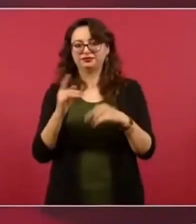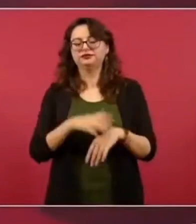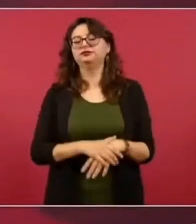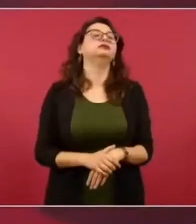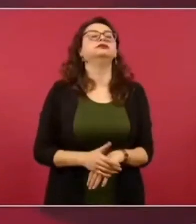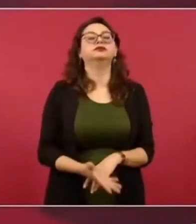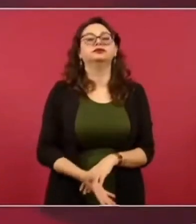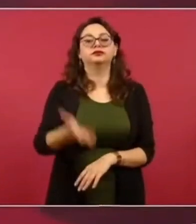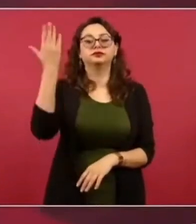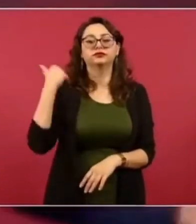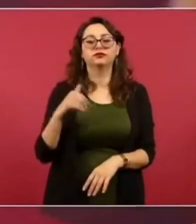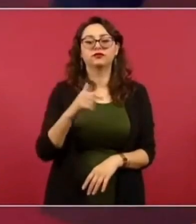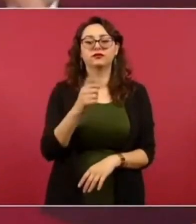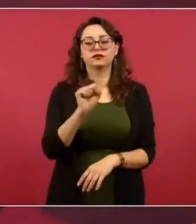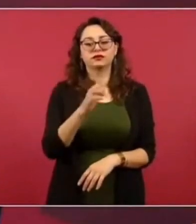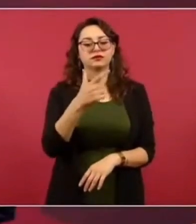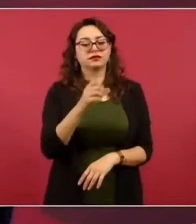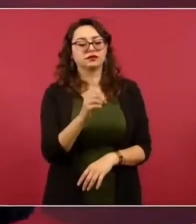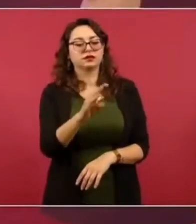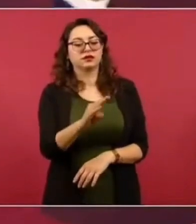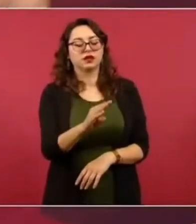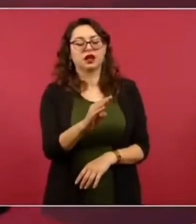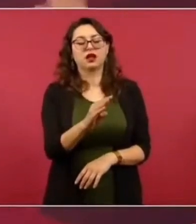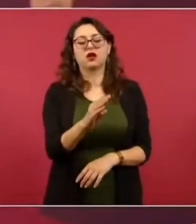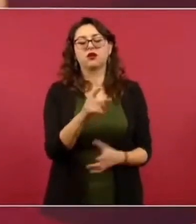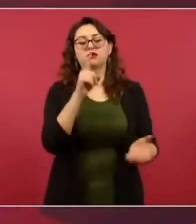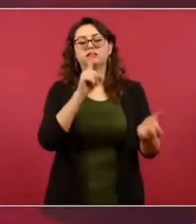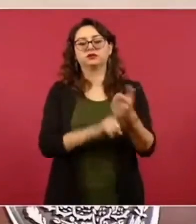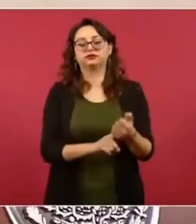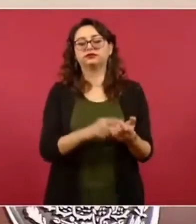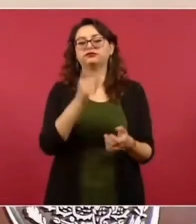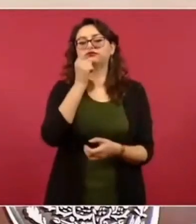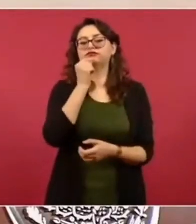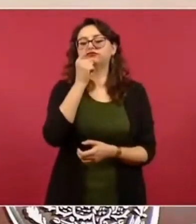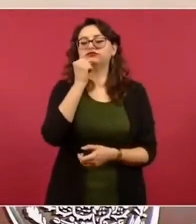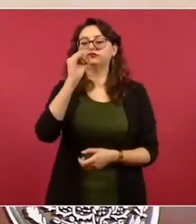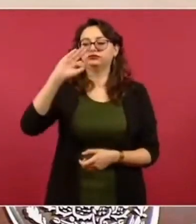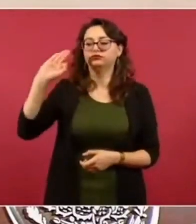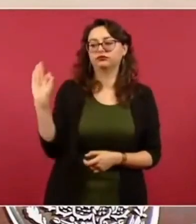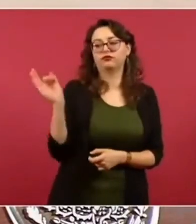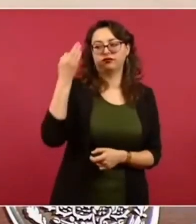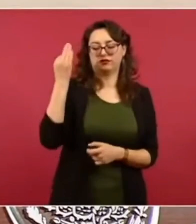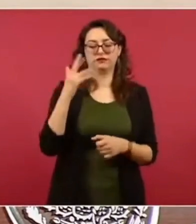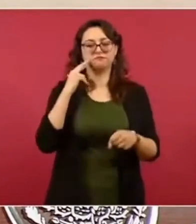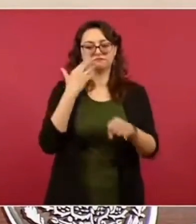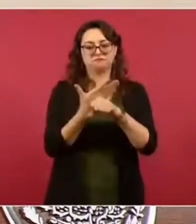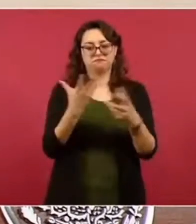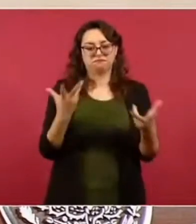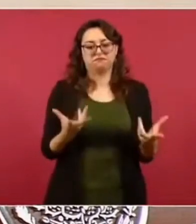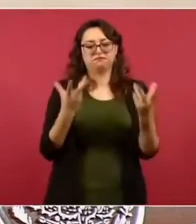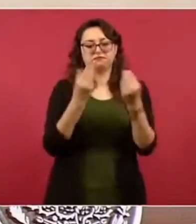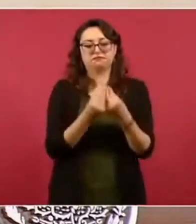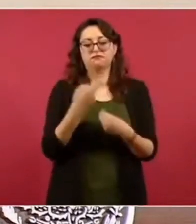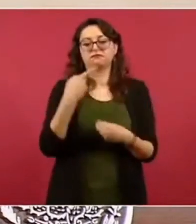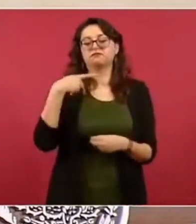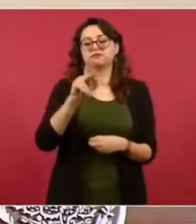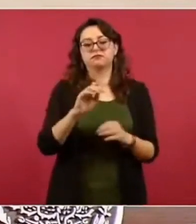quien cuidaba las oficinas de gobernación era policía privada